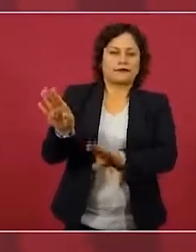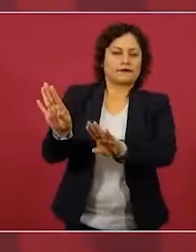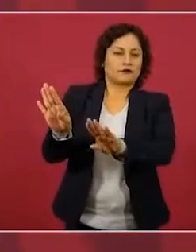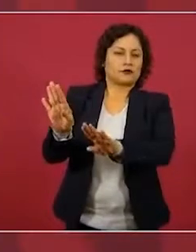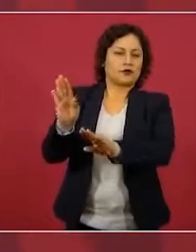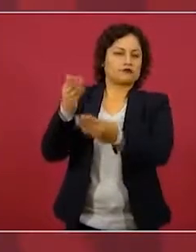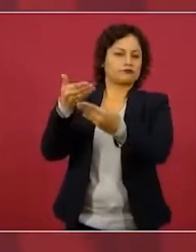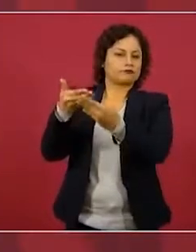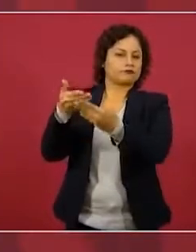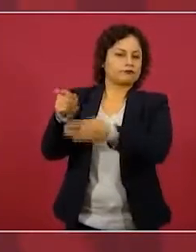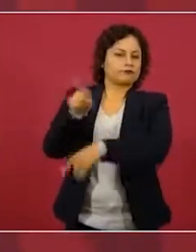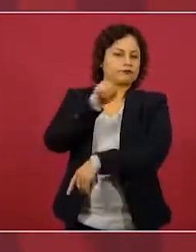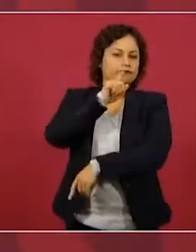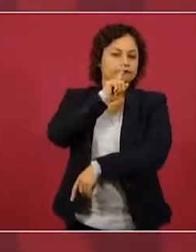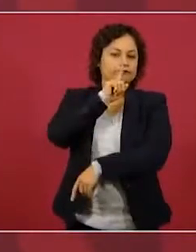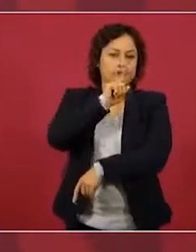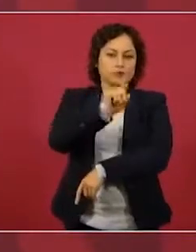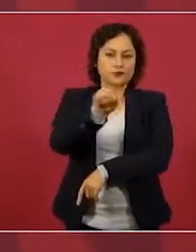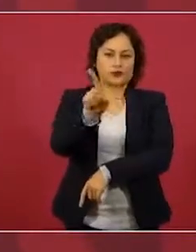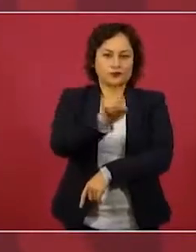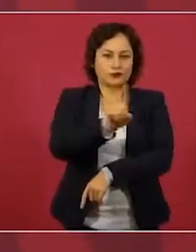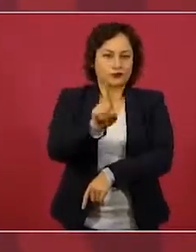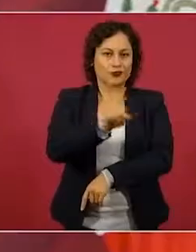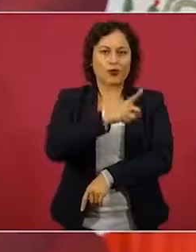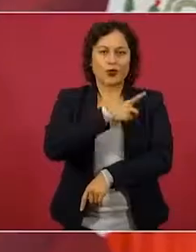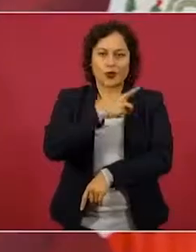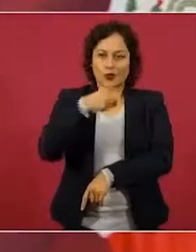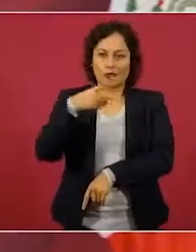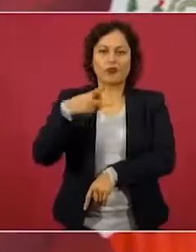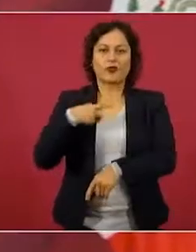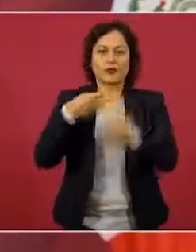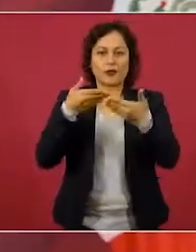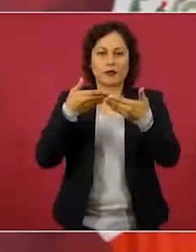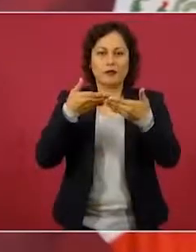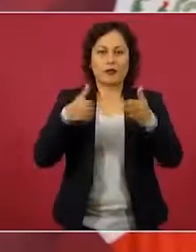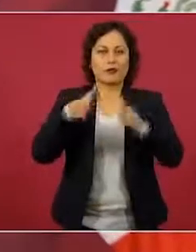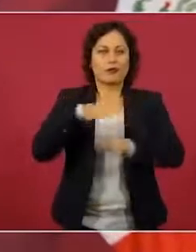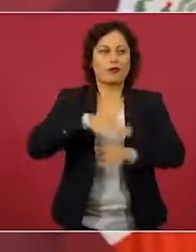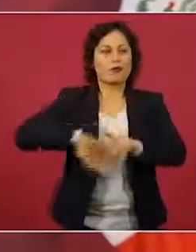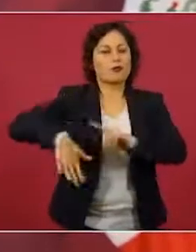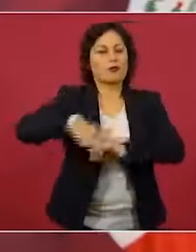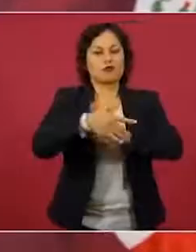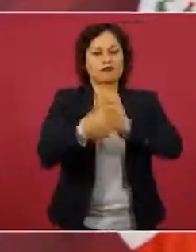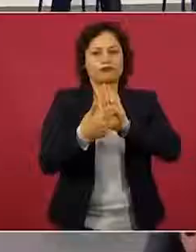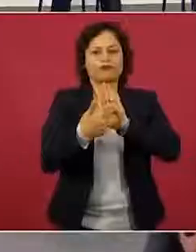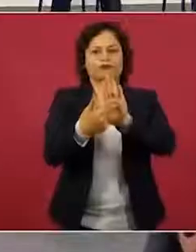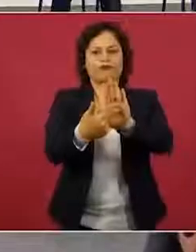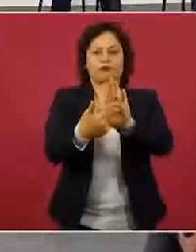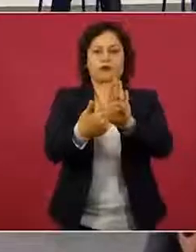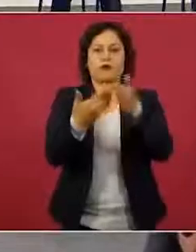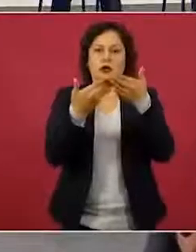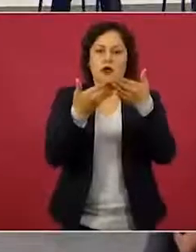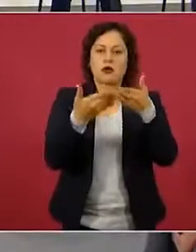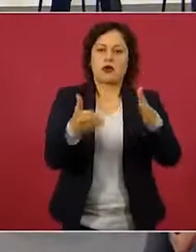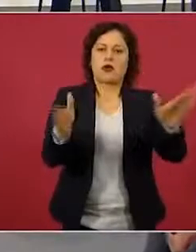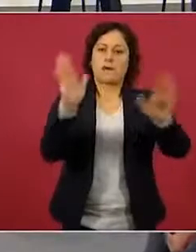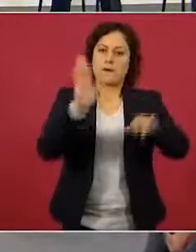excepciones, la vida pública tiene que ser cada vez más pública y